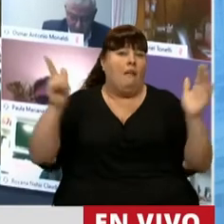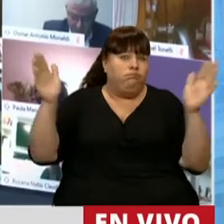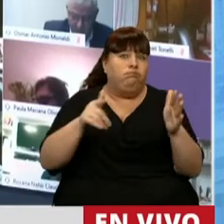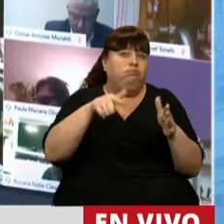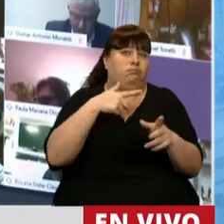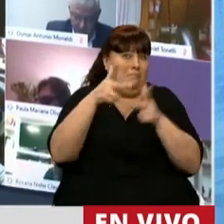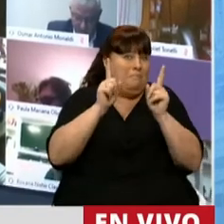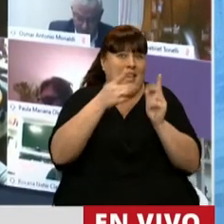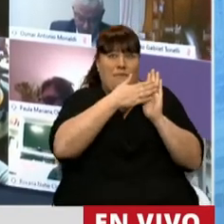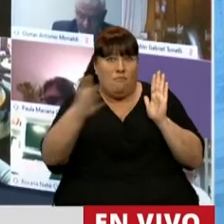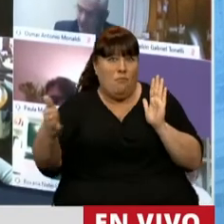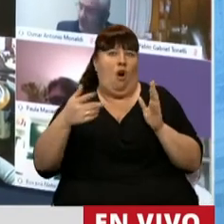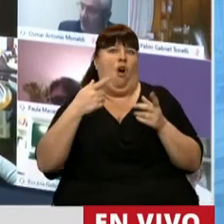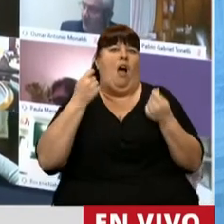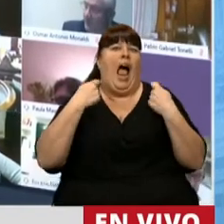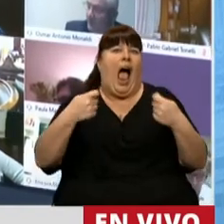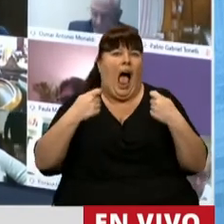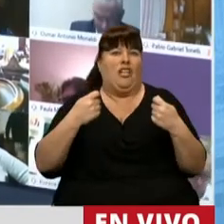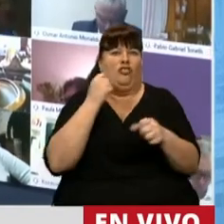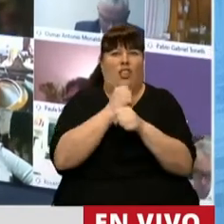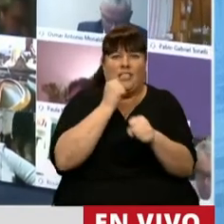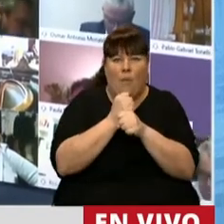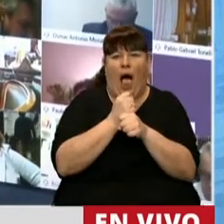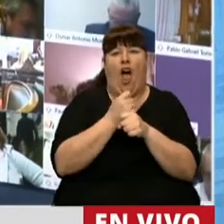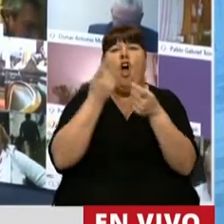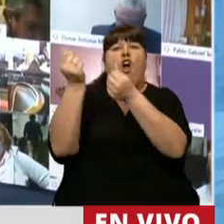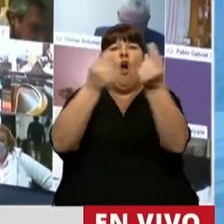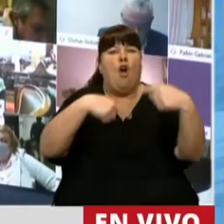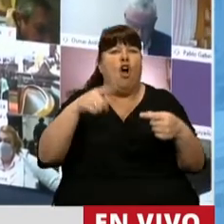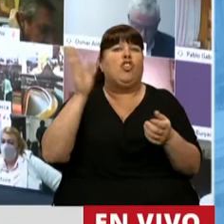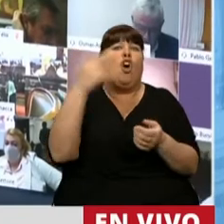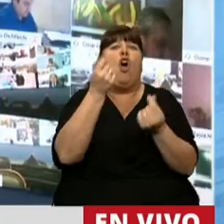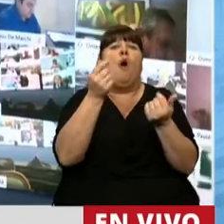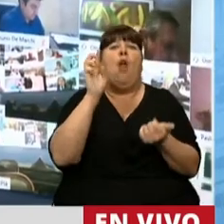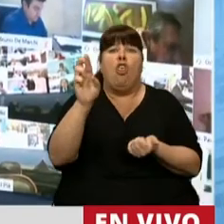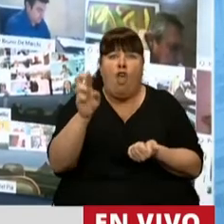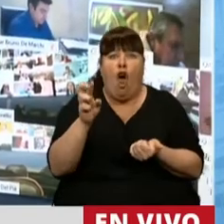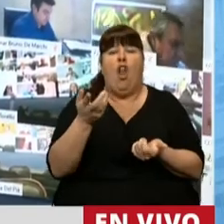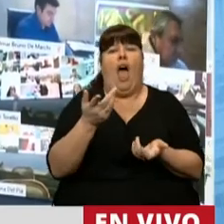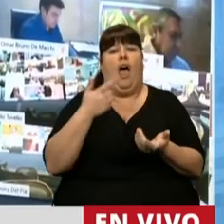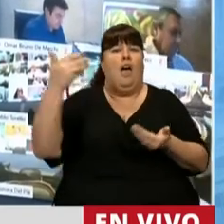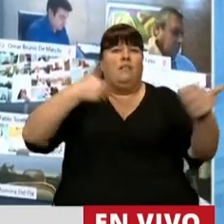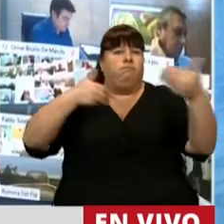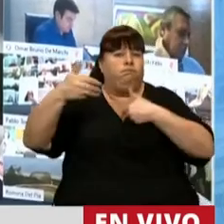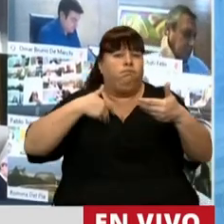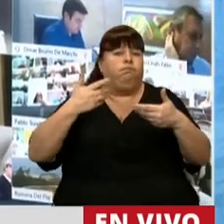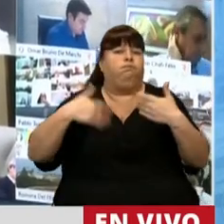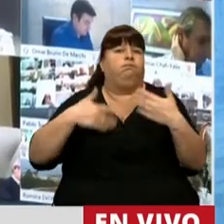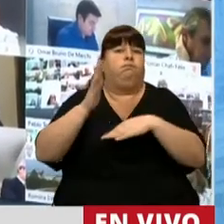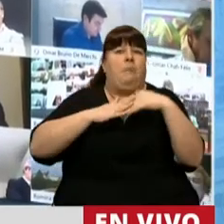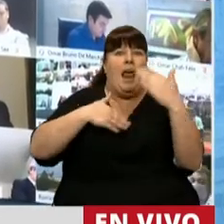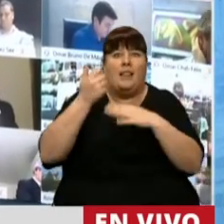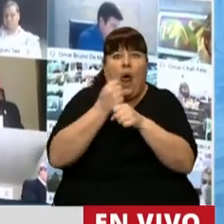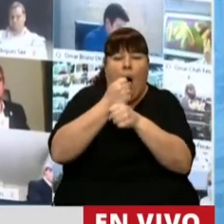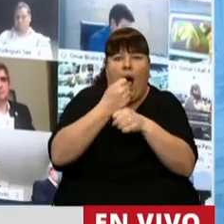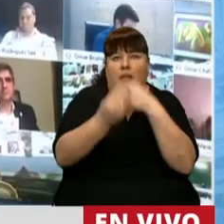todo esto que estoy diciendo, los altos costos de la actividad, los insumos dolarizados, la alta demanda de mano de